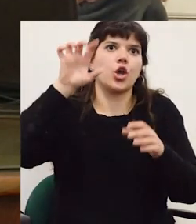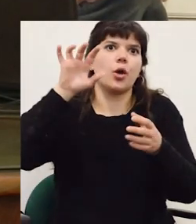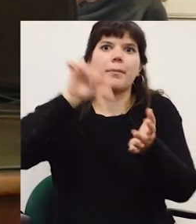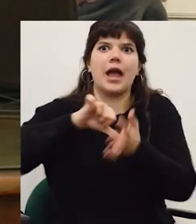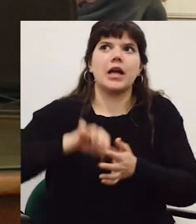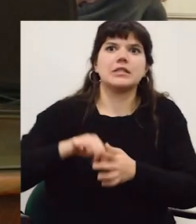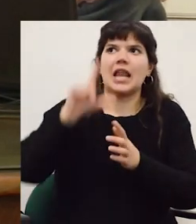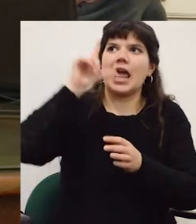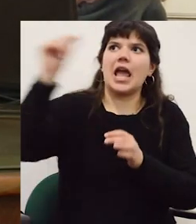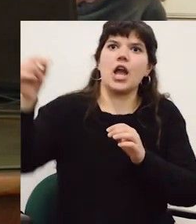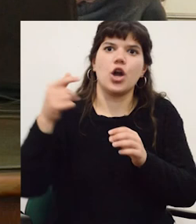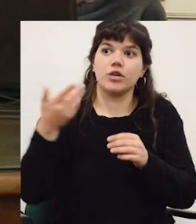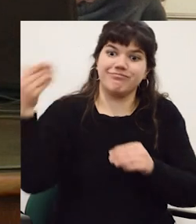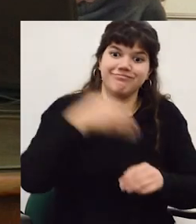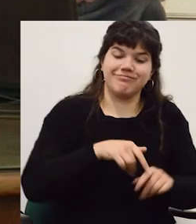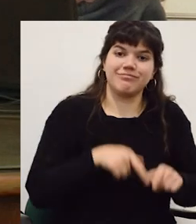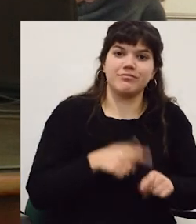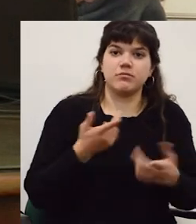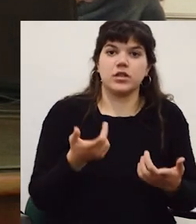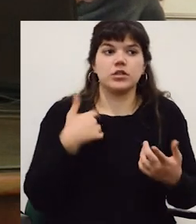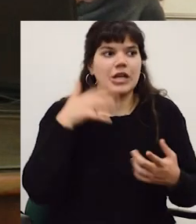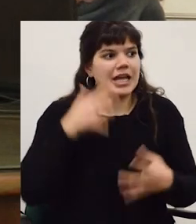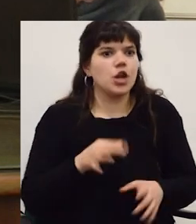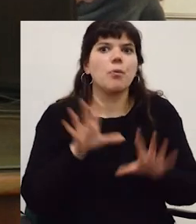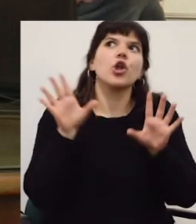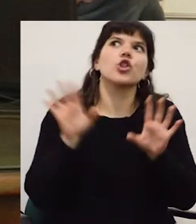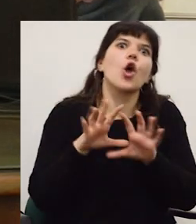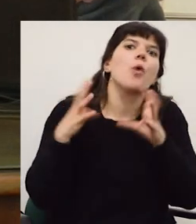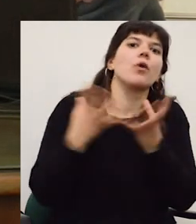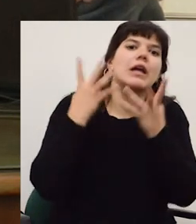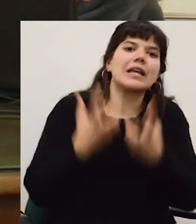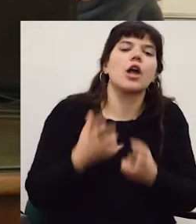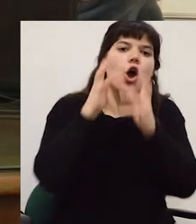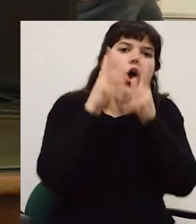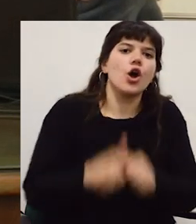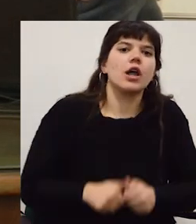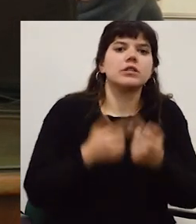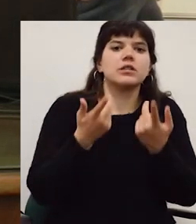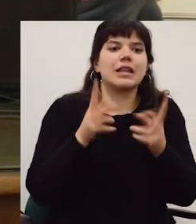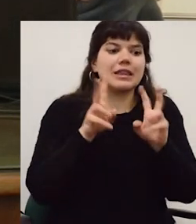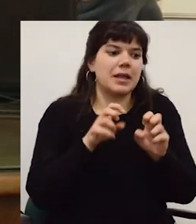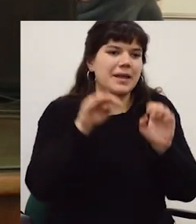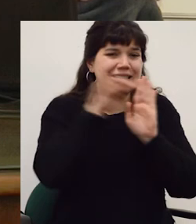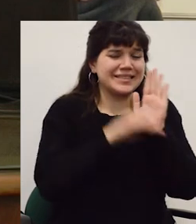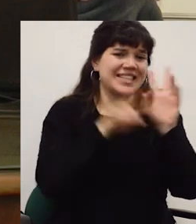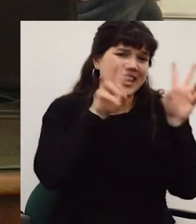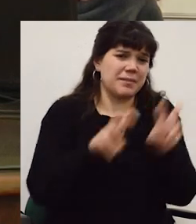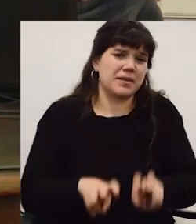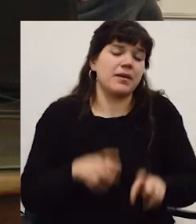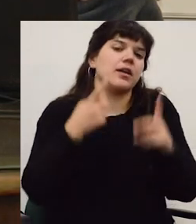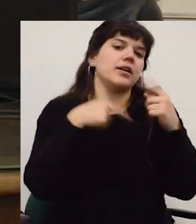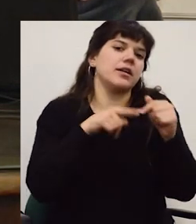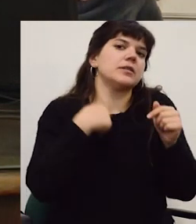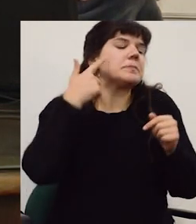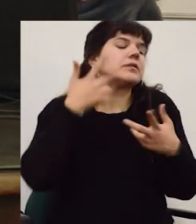cualquiera y aunque esté en la otra punta del mundo y hacerlo participar entonces como que todo el mundo quiere organizar webinarios